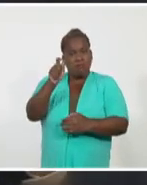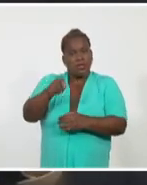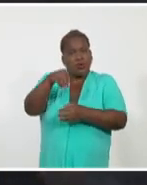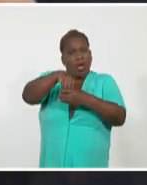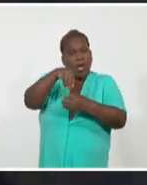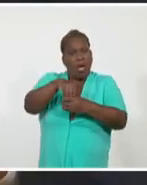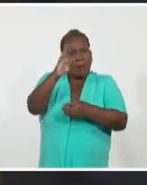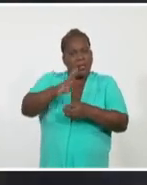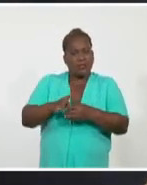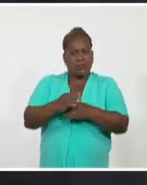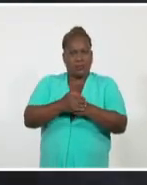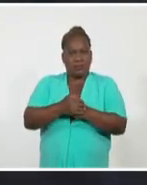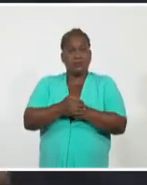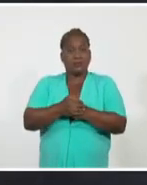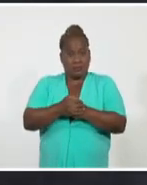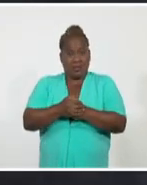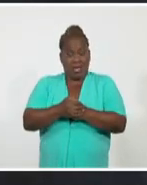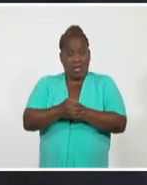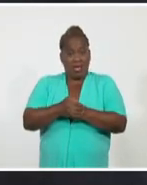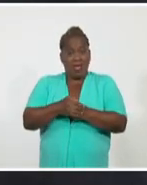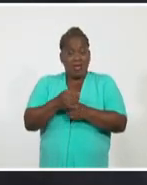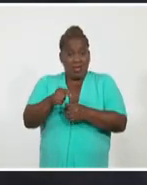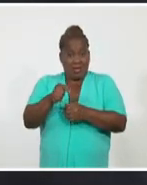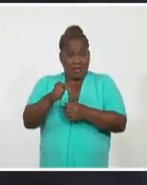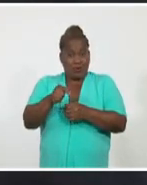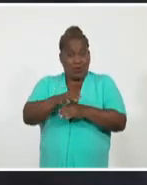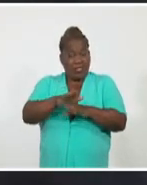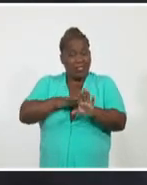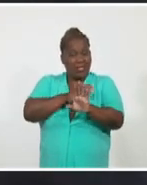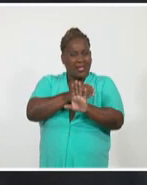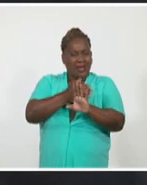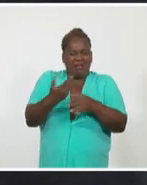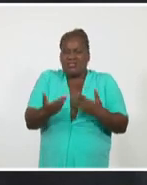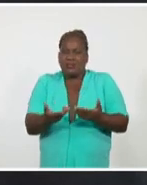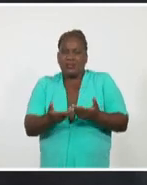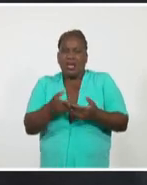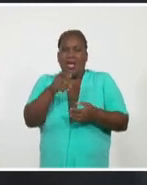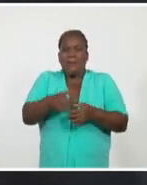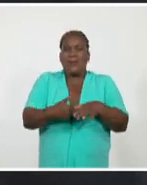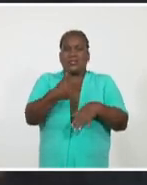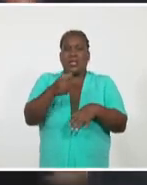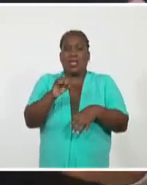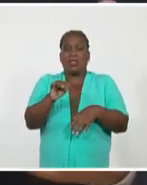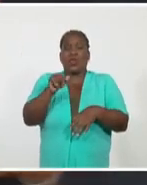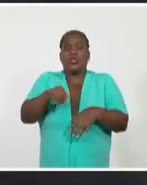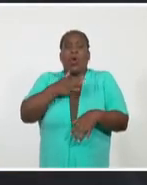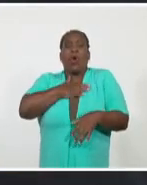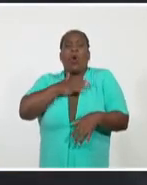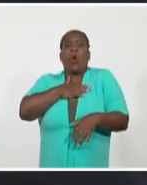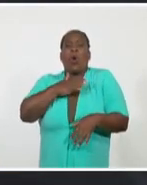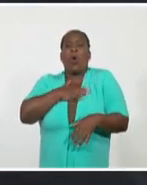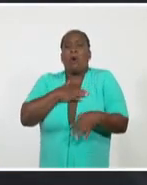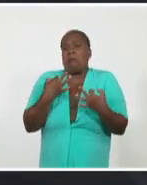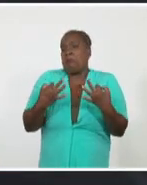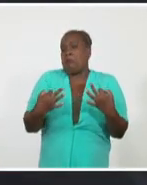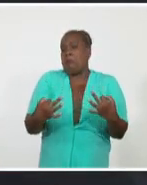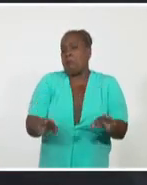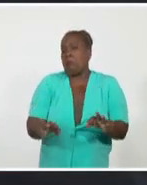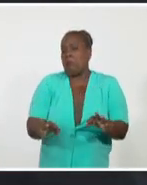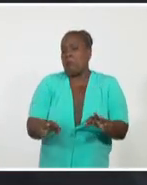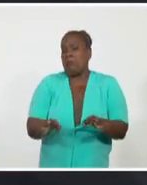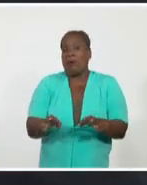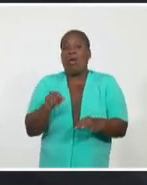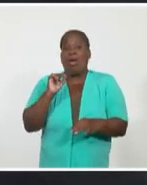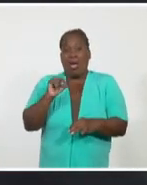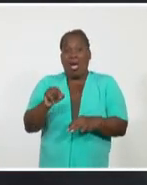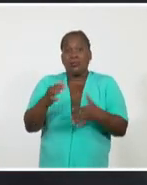desprecio sobreactuado del presidente, quien ha dicho reiteradamente que se trata de una gripeciña, subyace el temor